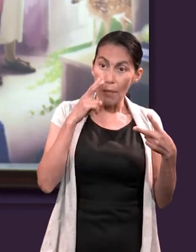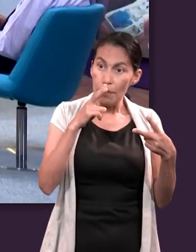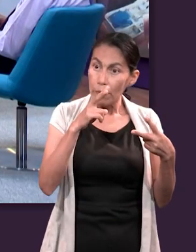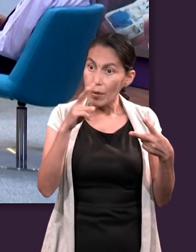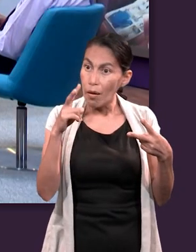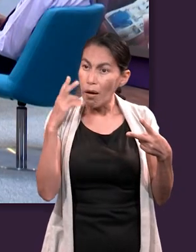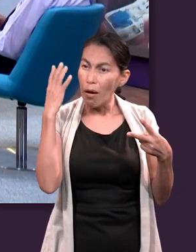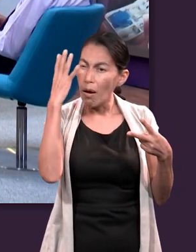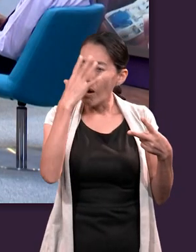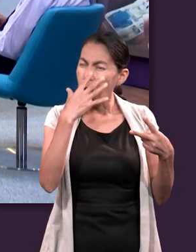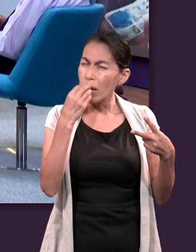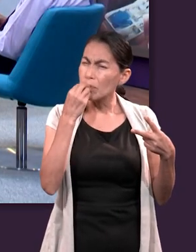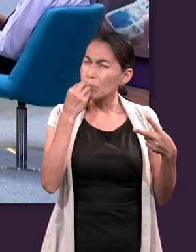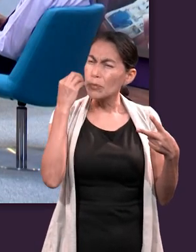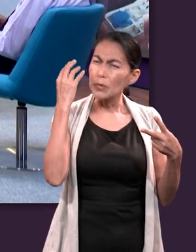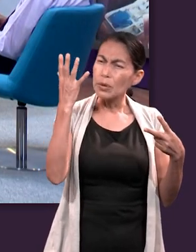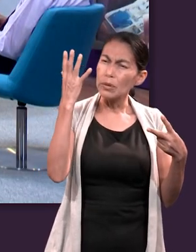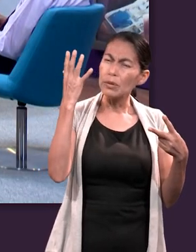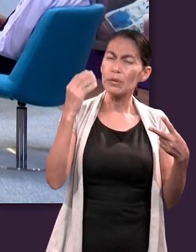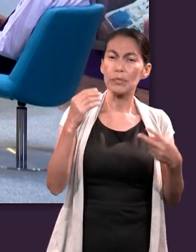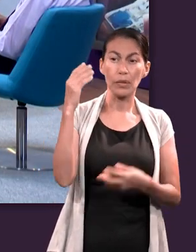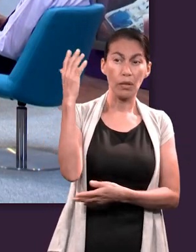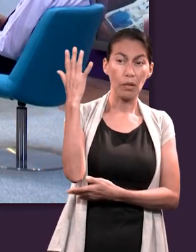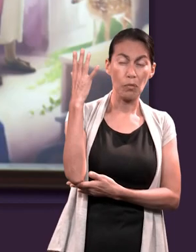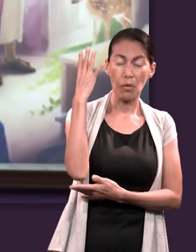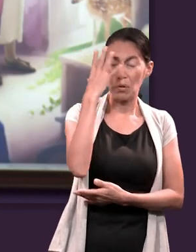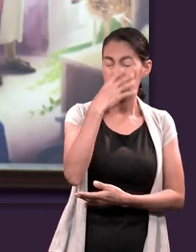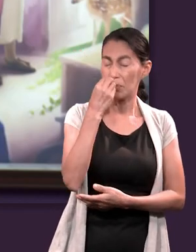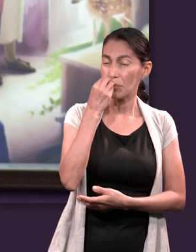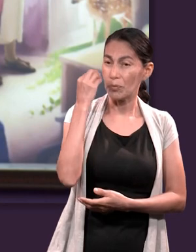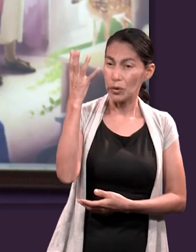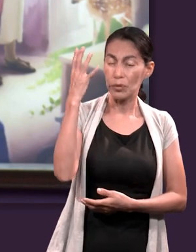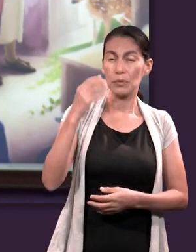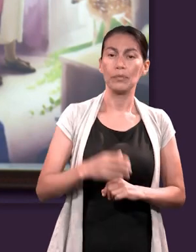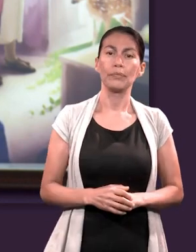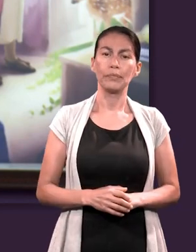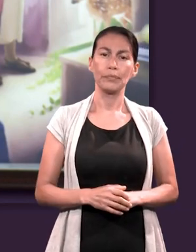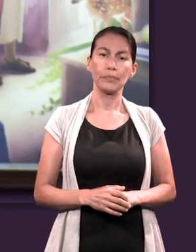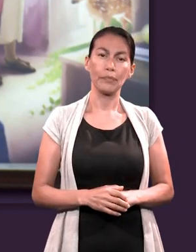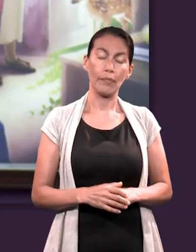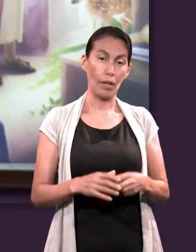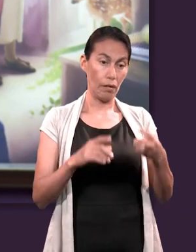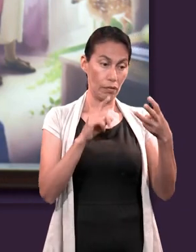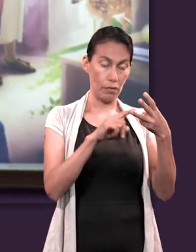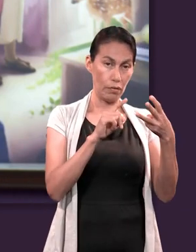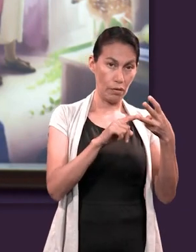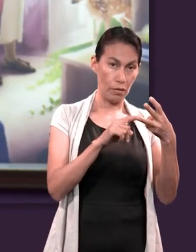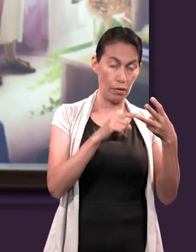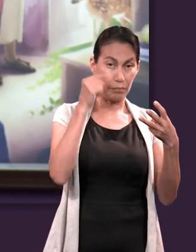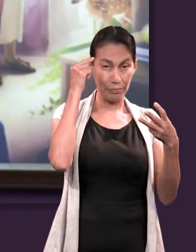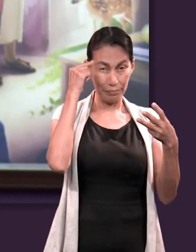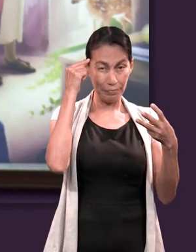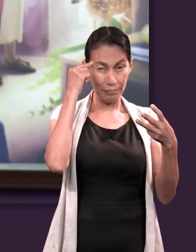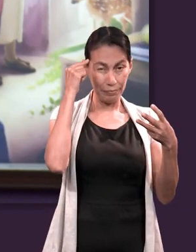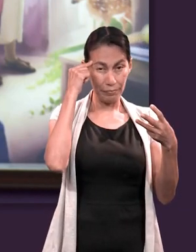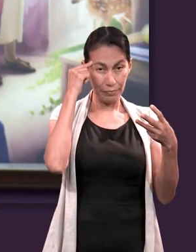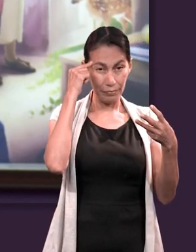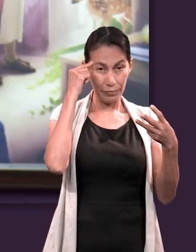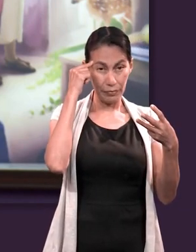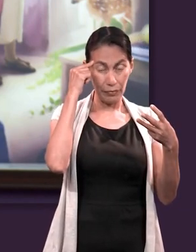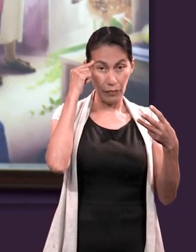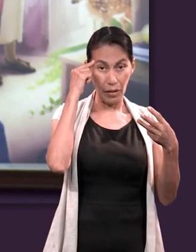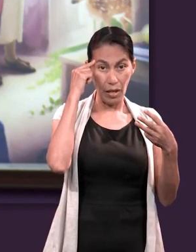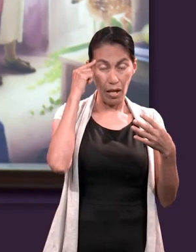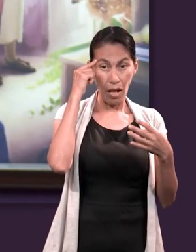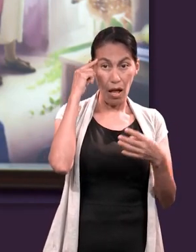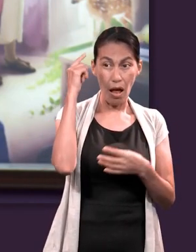agradable, hermoso a los ojos. Y la tercera está relacionada con un análisis lógico. El